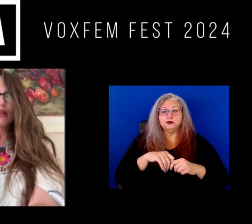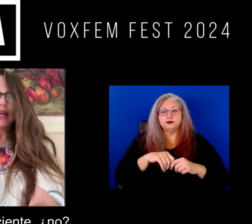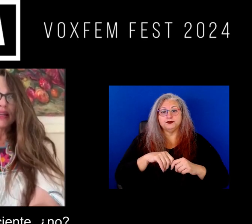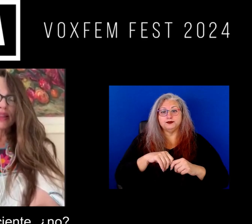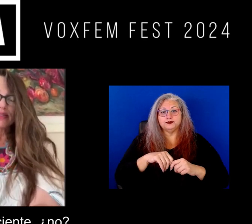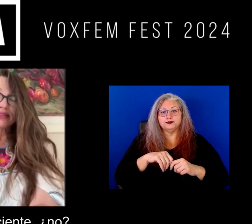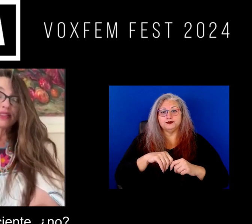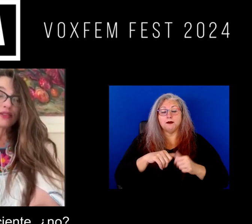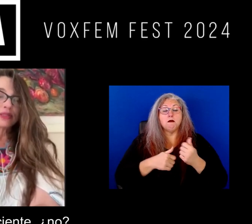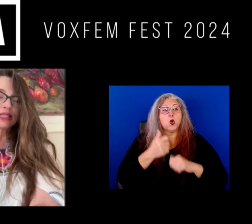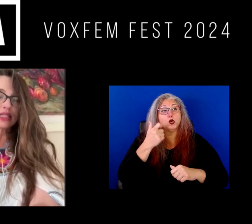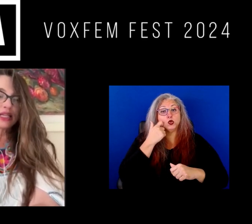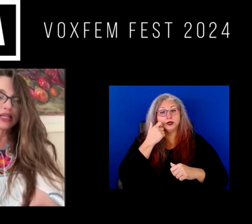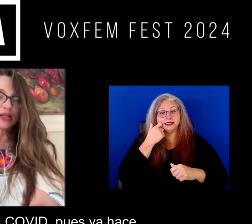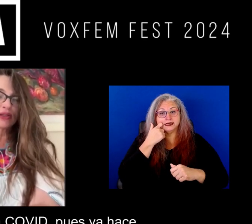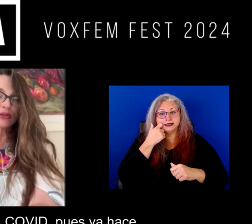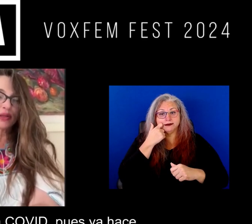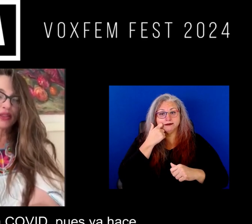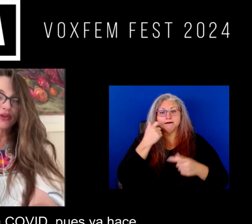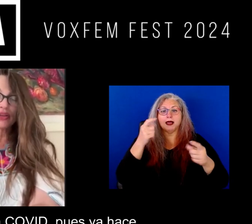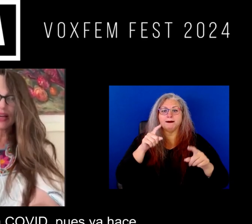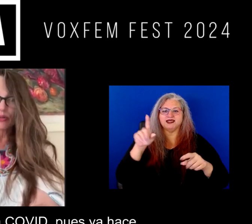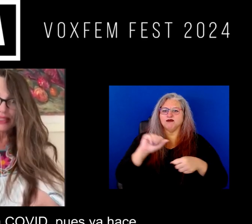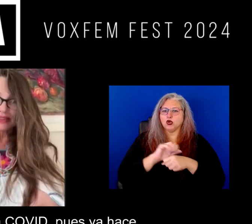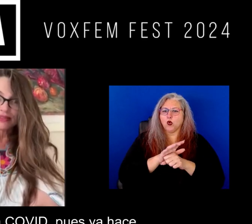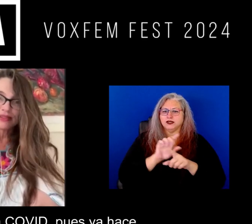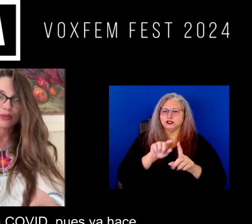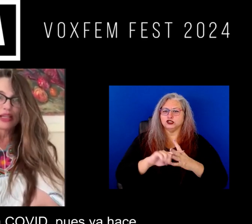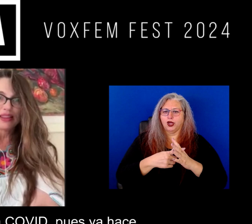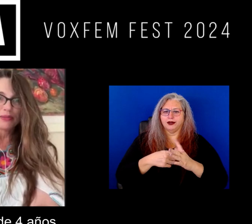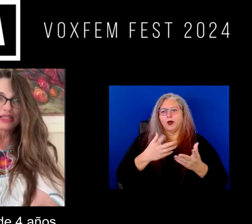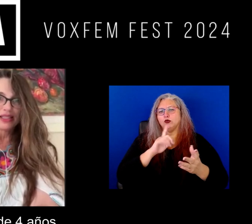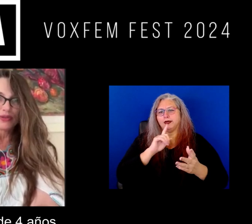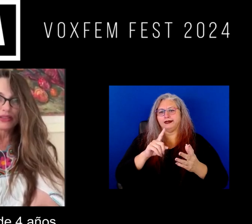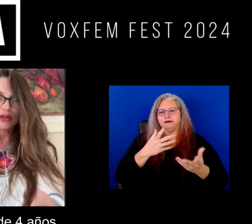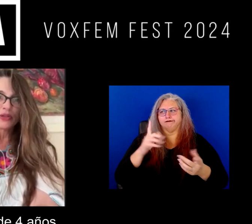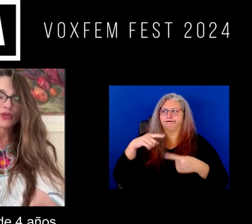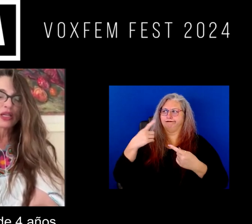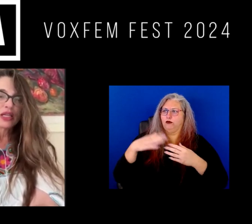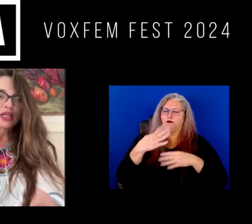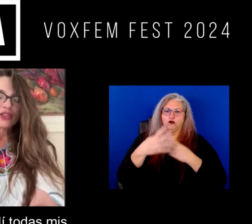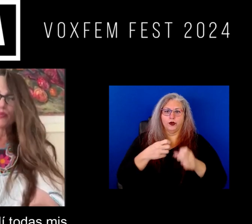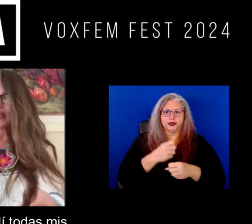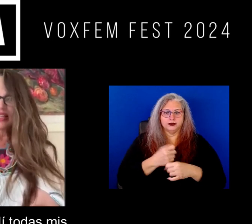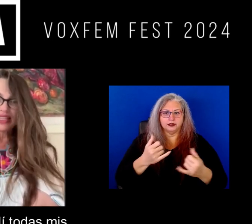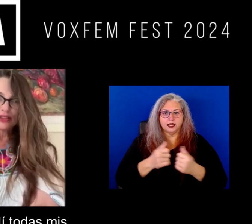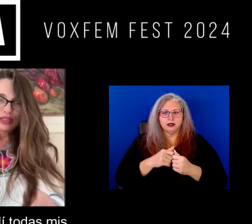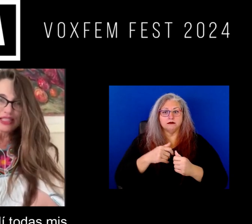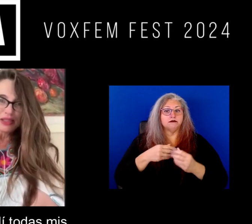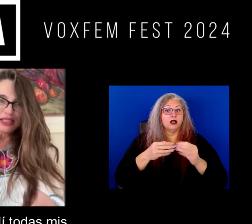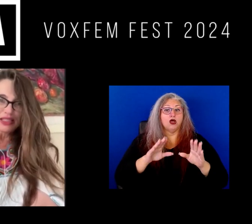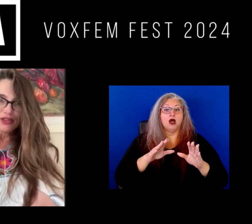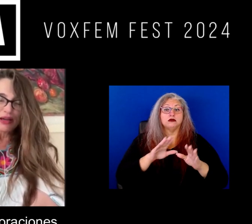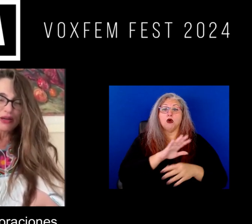lo más reciente, ¿no? Cuando empezó la COVID, ¿no? Pues ya hace más de cuatro años, yo perdí